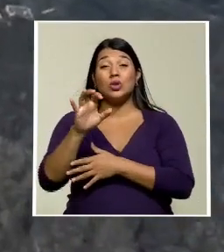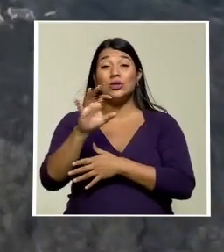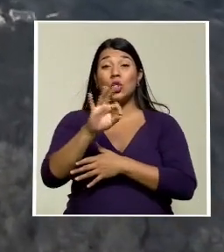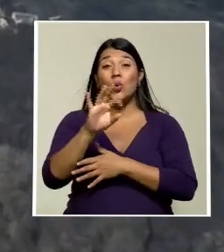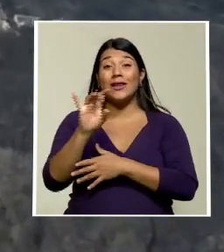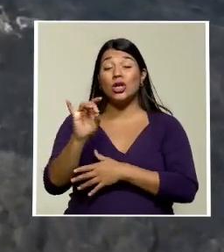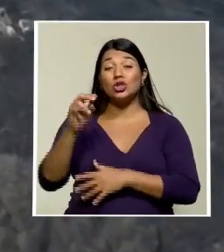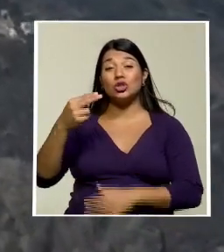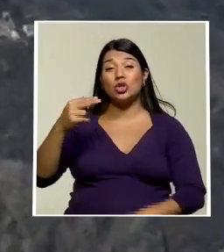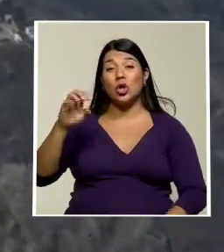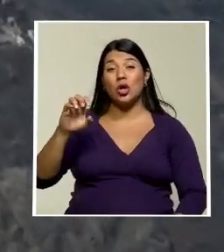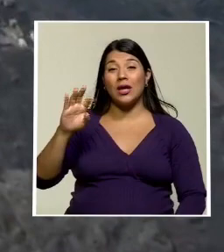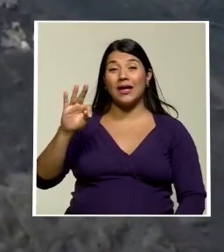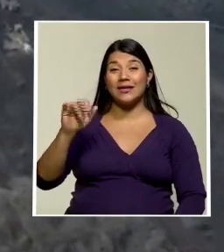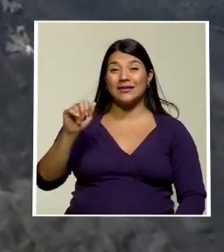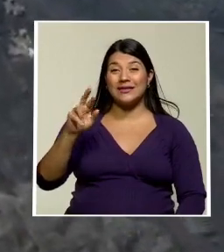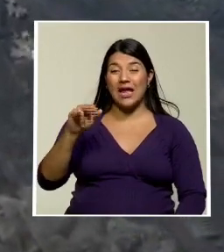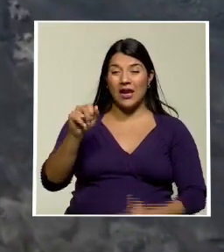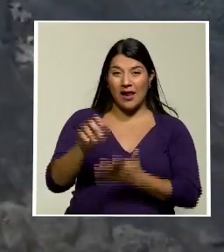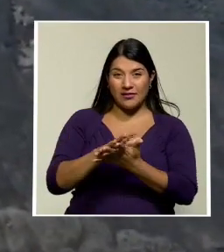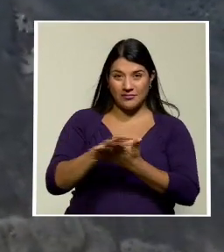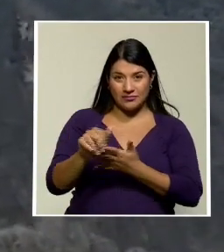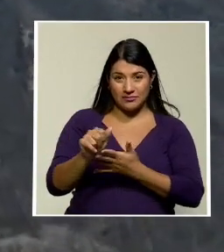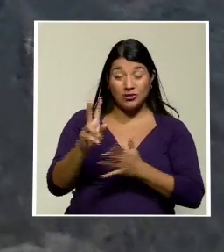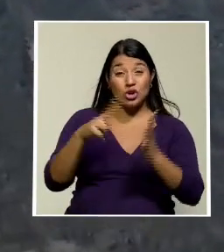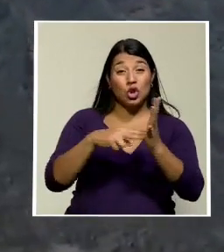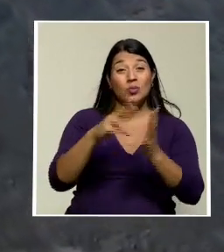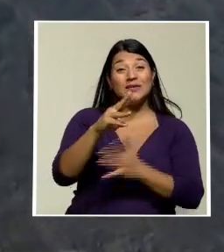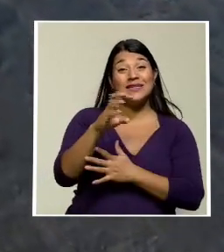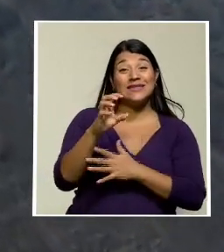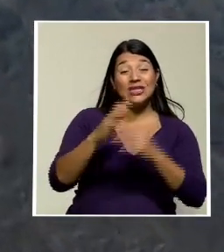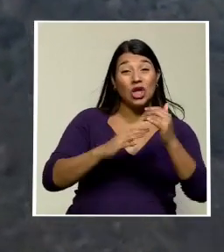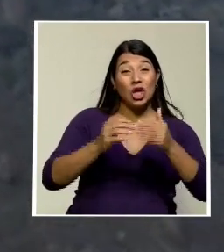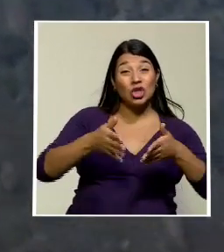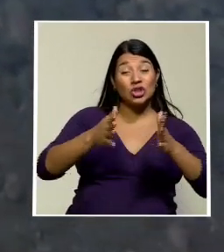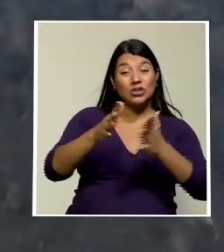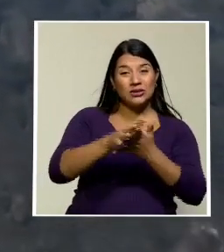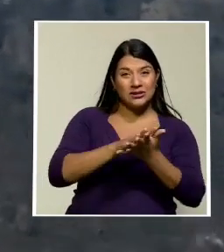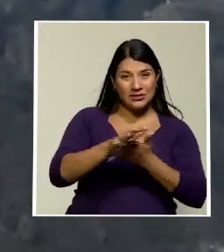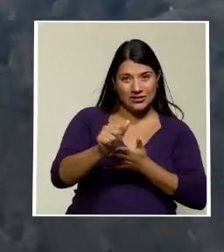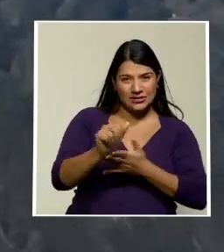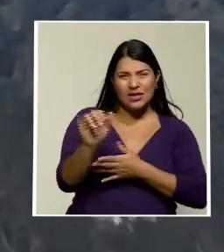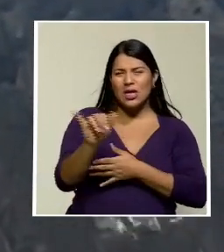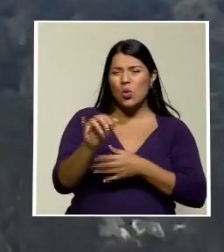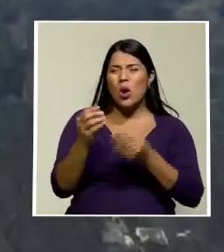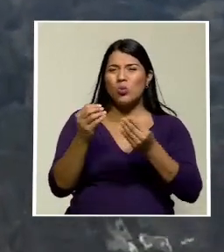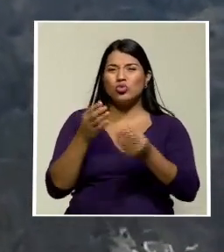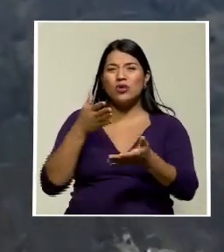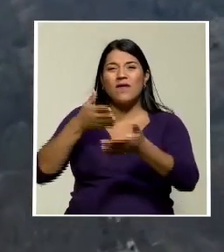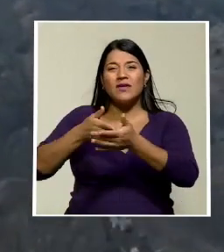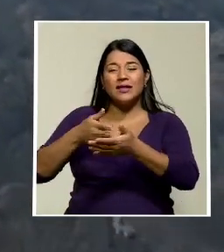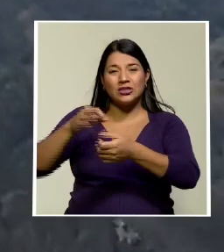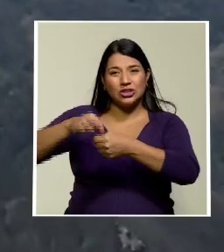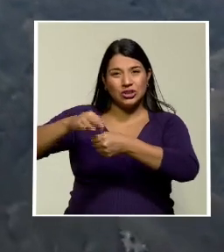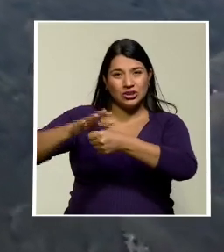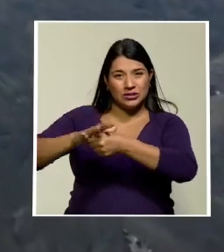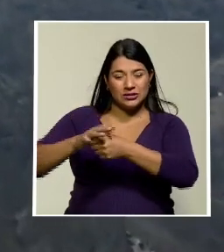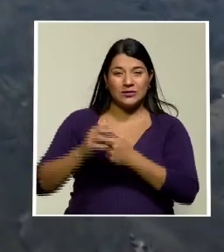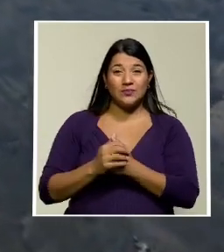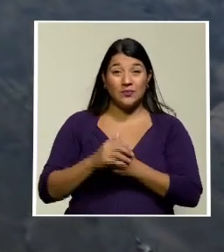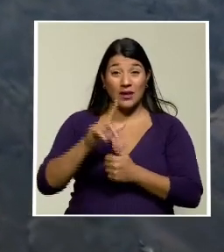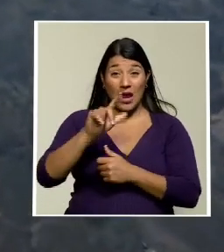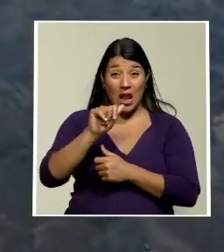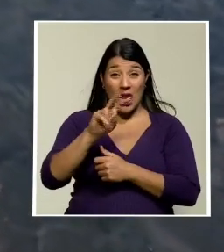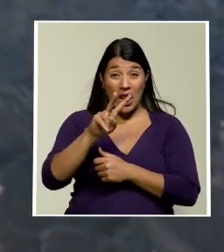hectáreas arrasadas así como más de 2.600 construcciones sin contar los enormes daños al sector agrícola la lava